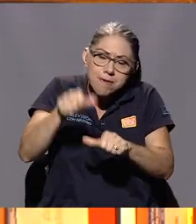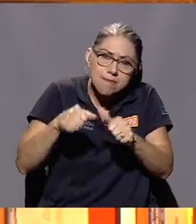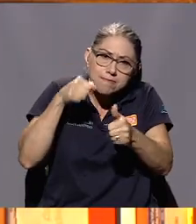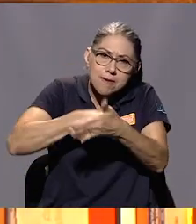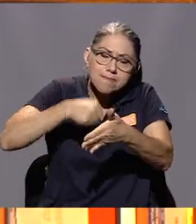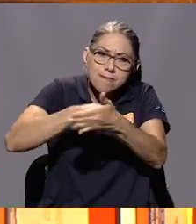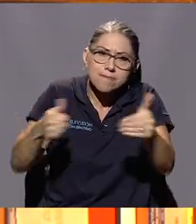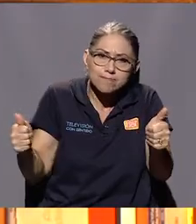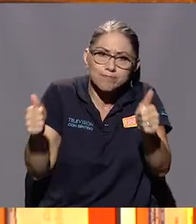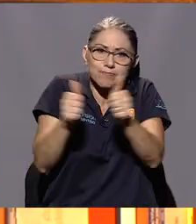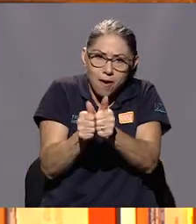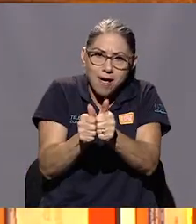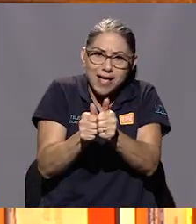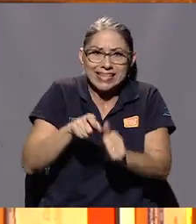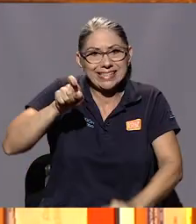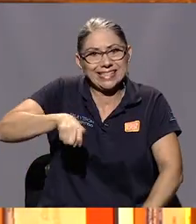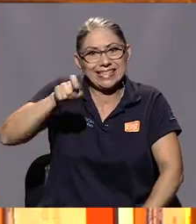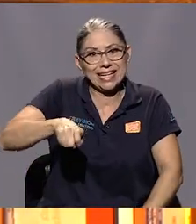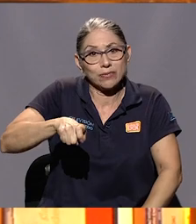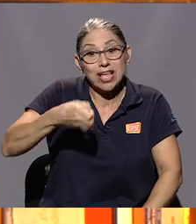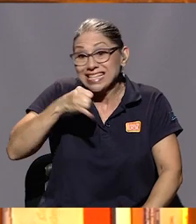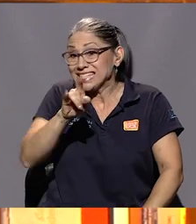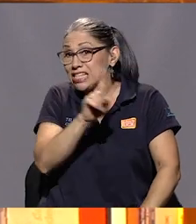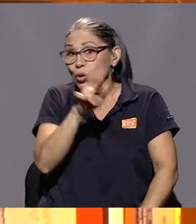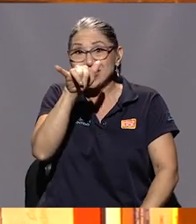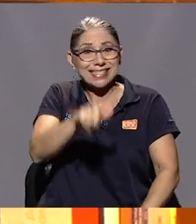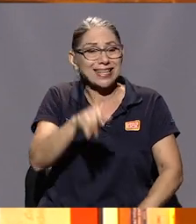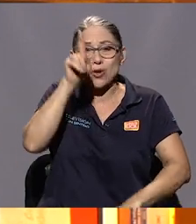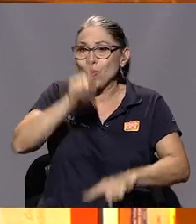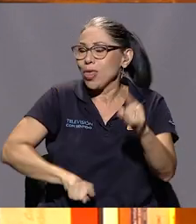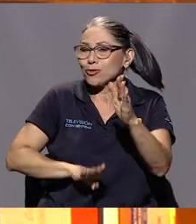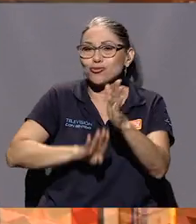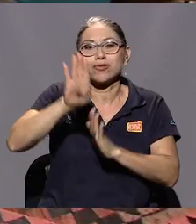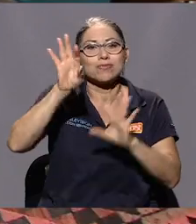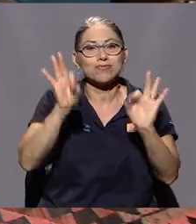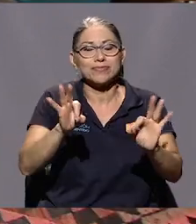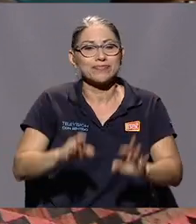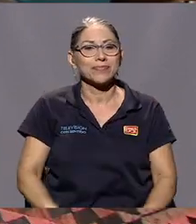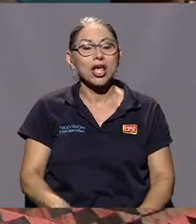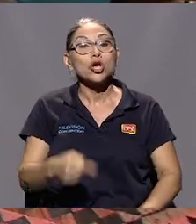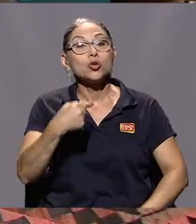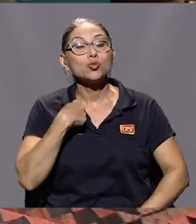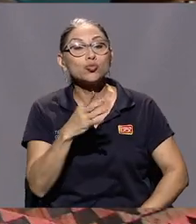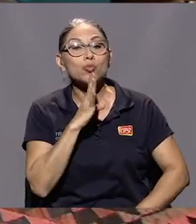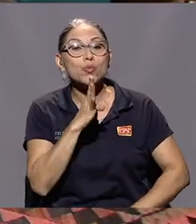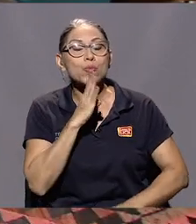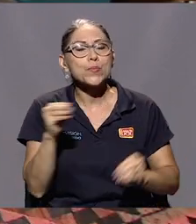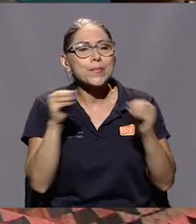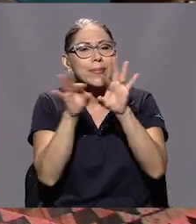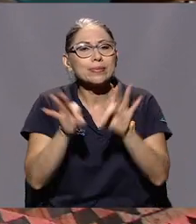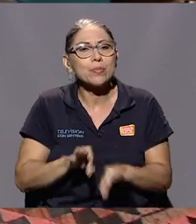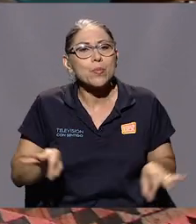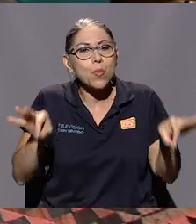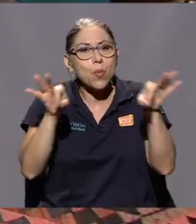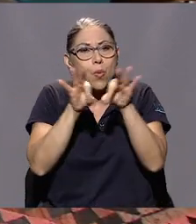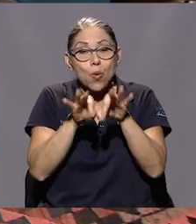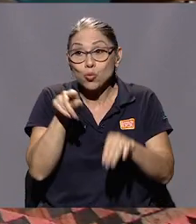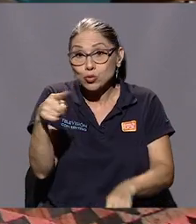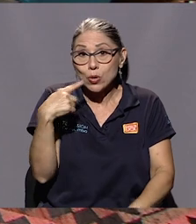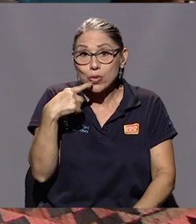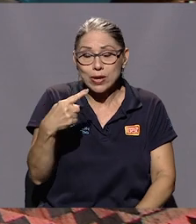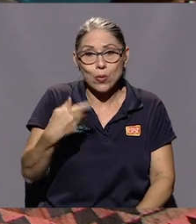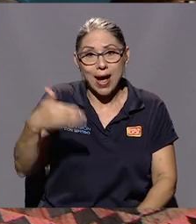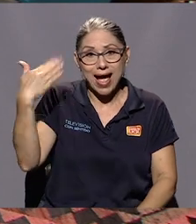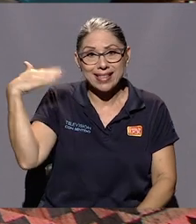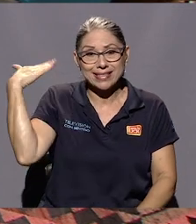que es indispensable. Creo que de lo contrario no salimos adelante. Por eso me voy a referir tal vez al episodio más importante y es